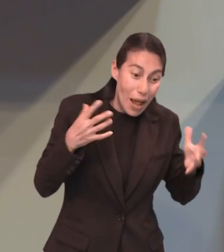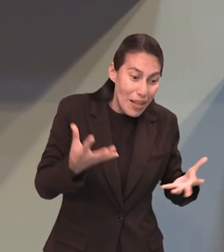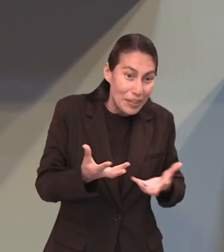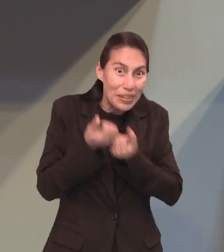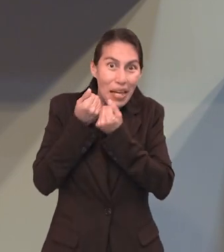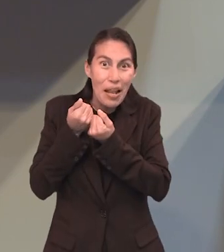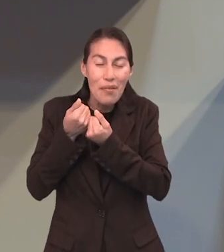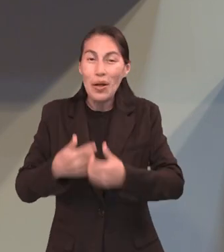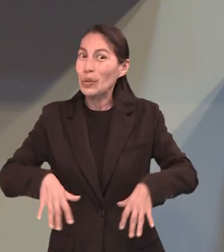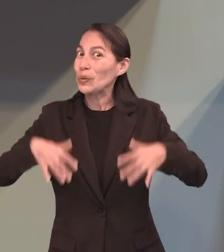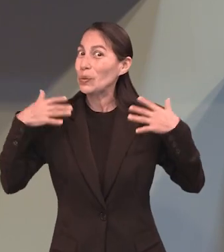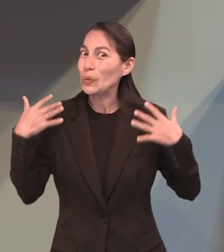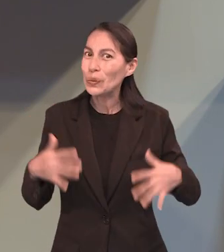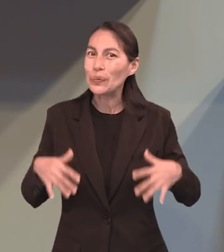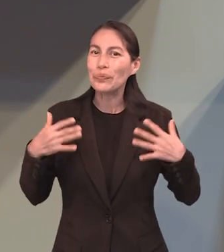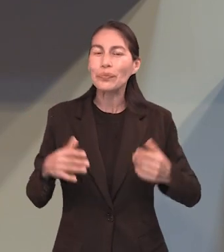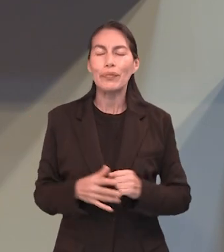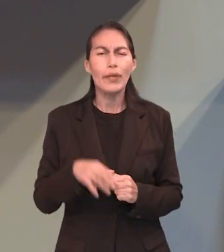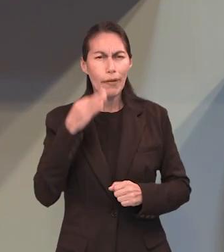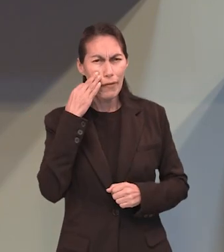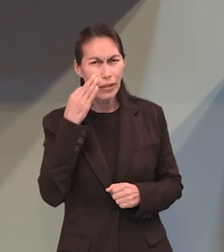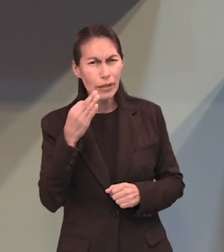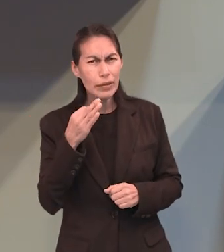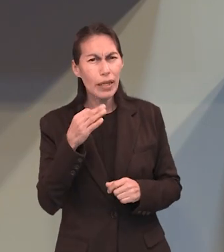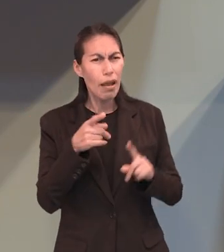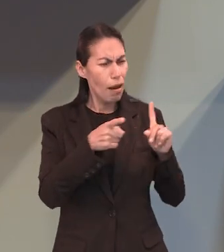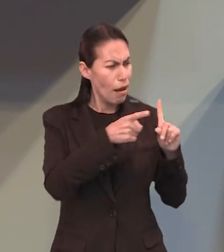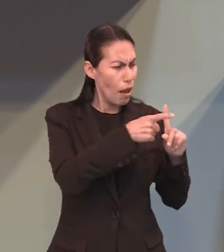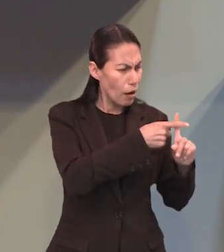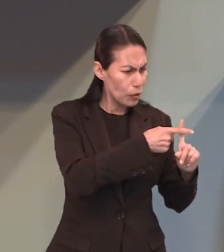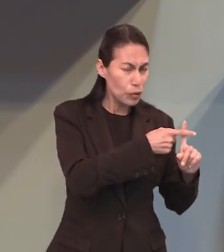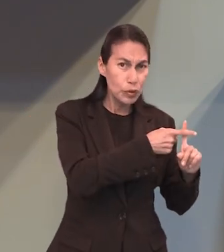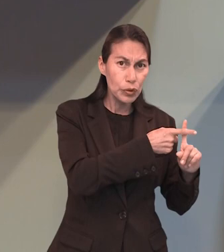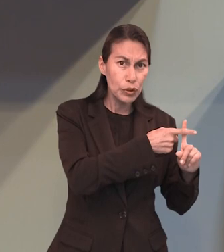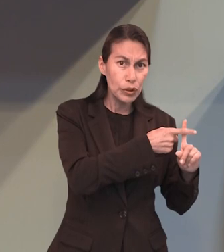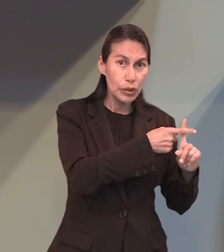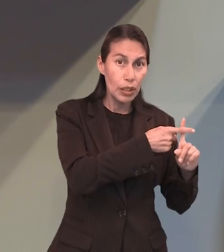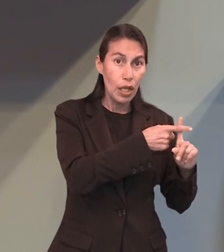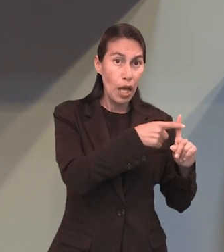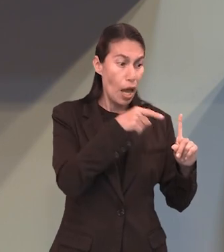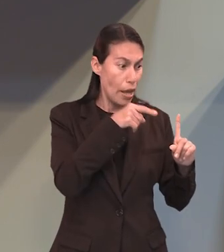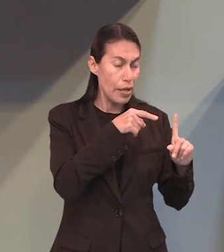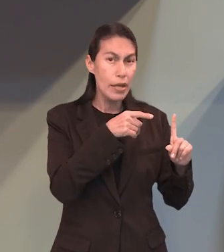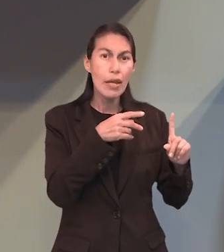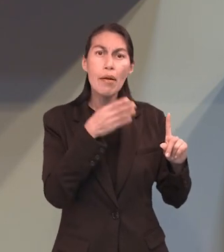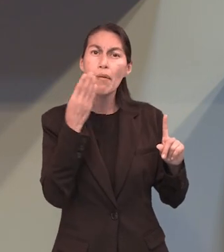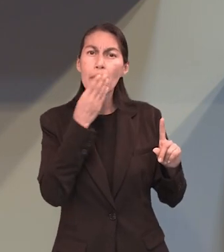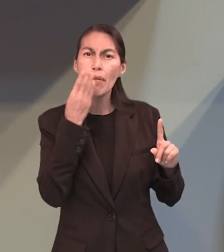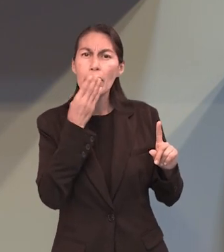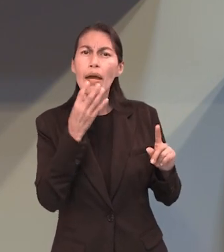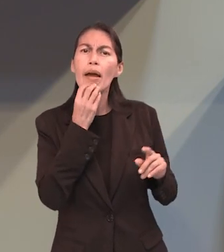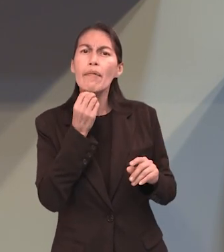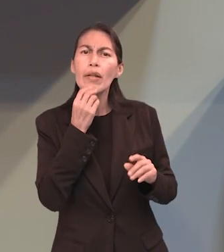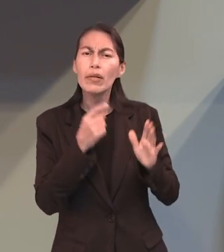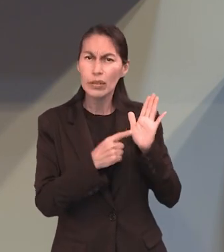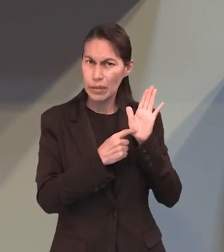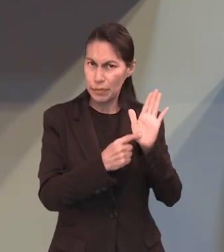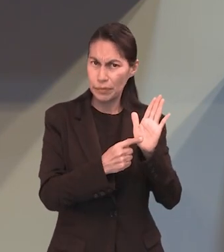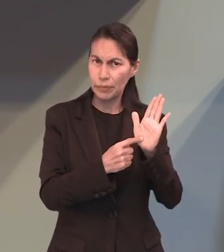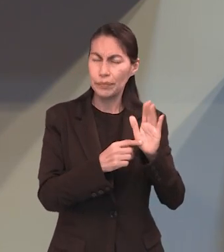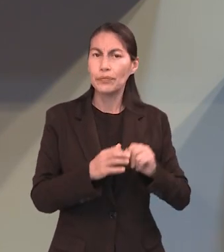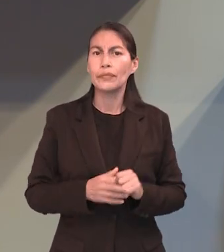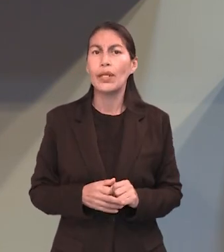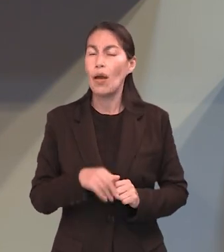cómo la cruz aparece en el libro de Hebreos. Y quisiera comenzar con una